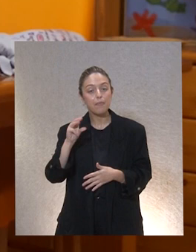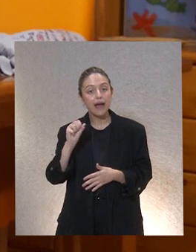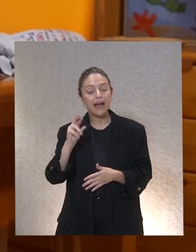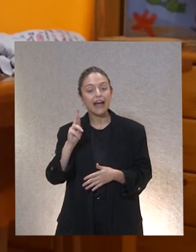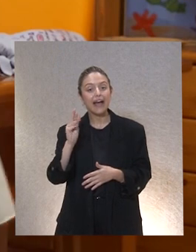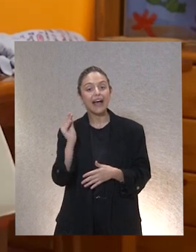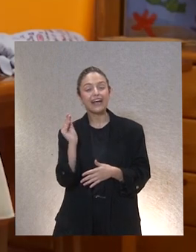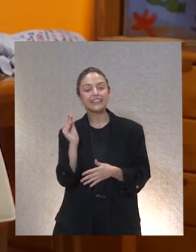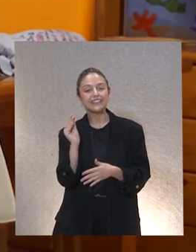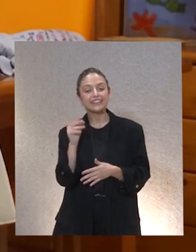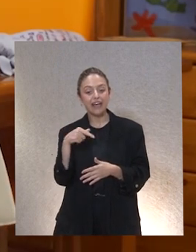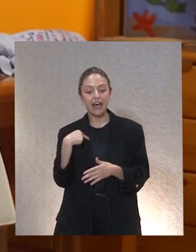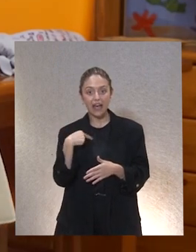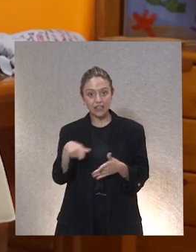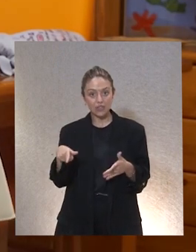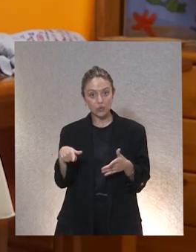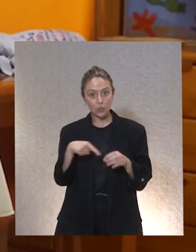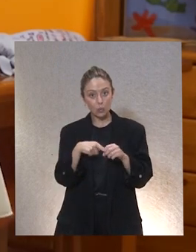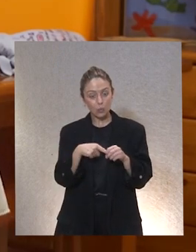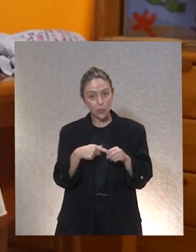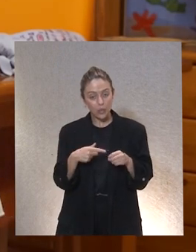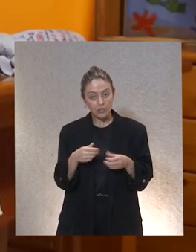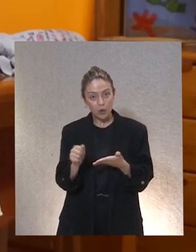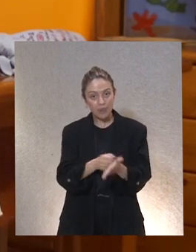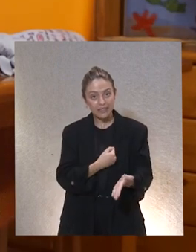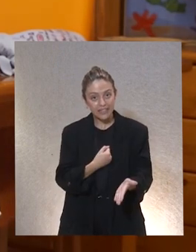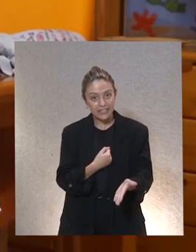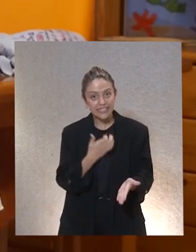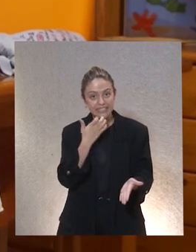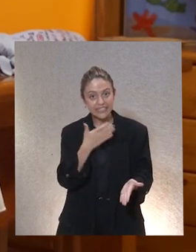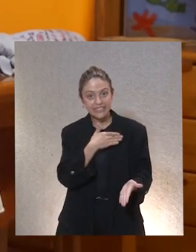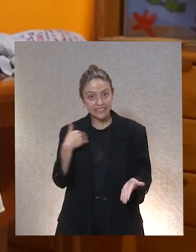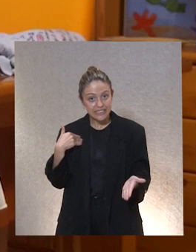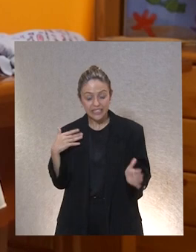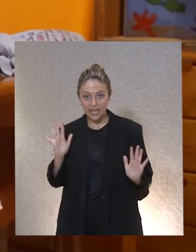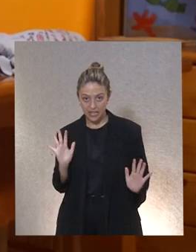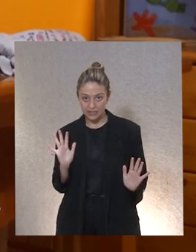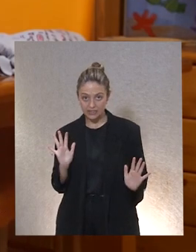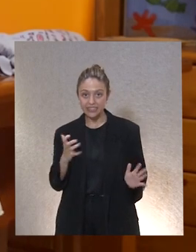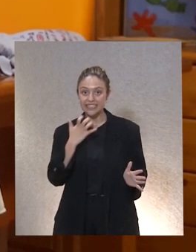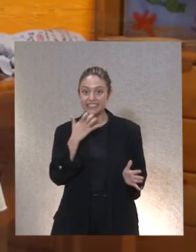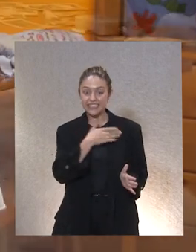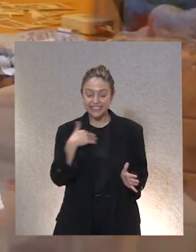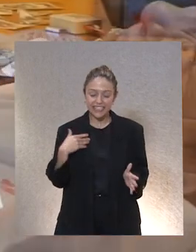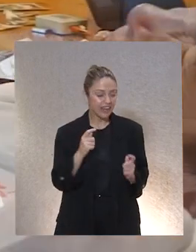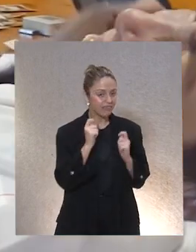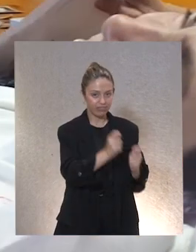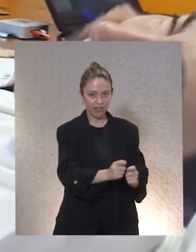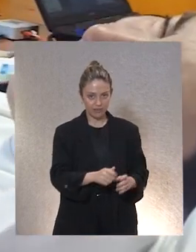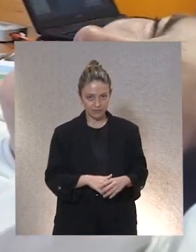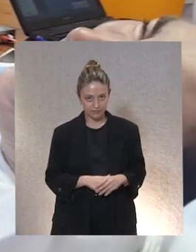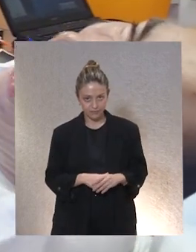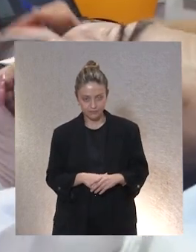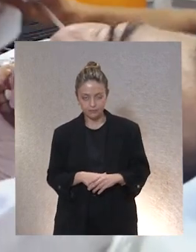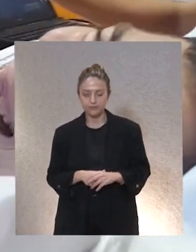hay una plaza vacía si la quieres está muy solicitada pero si la quieres es para ti. Y tú con el